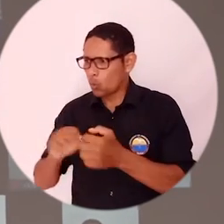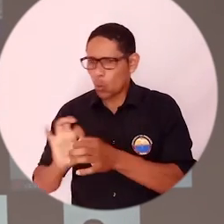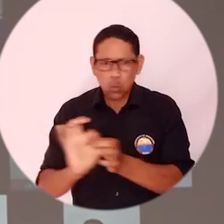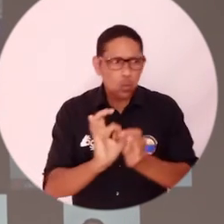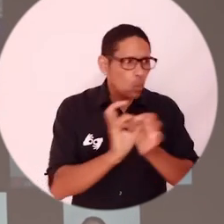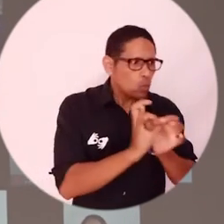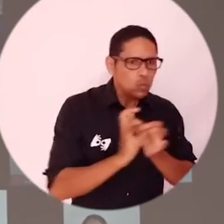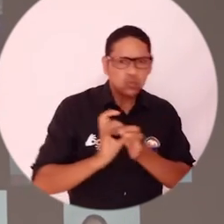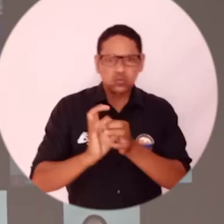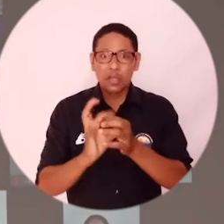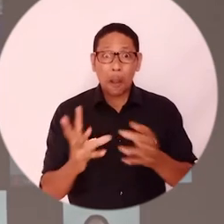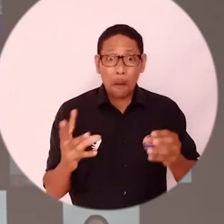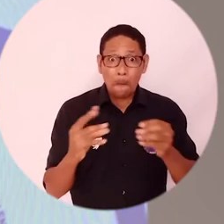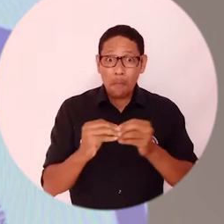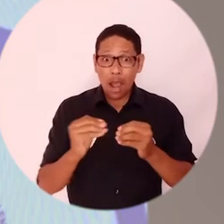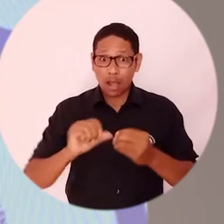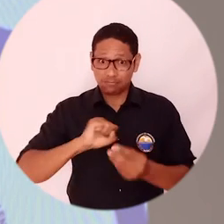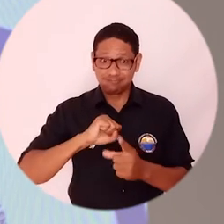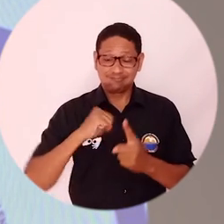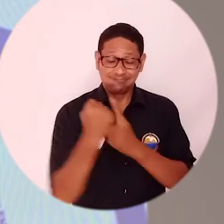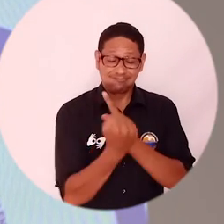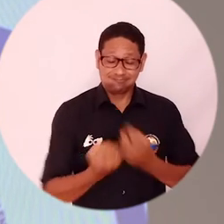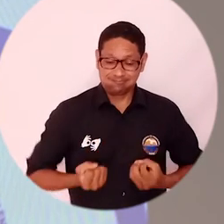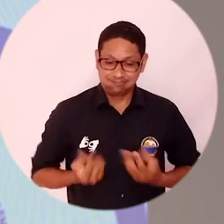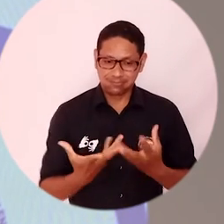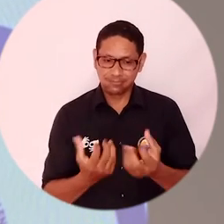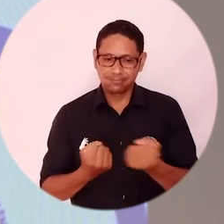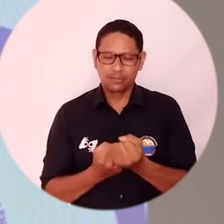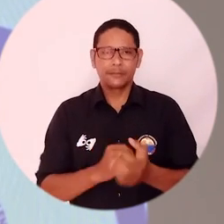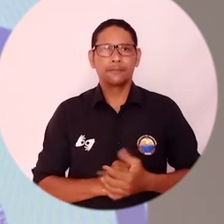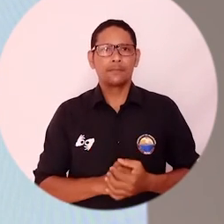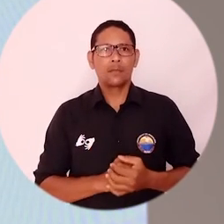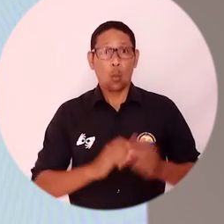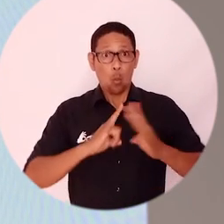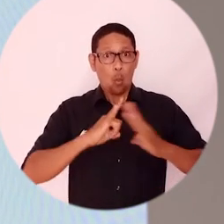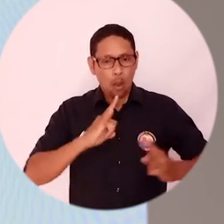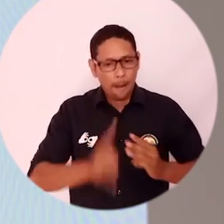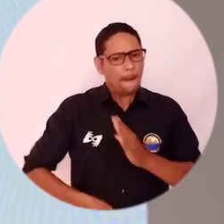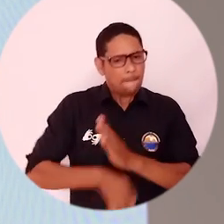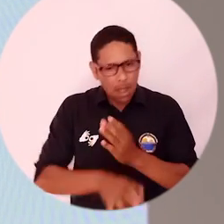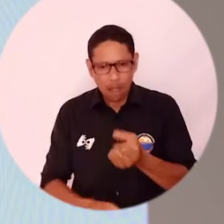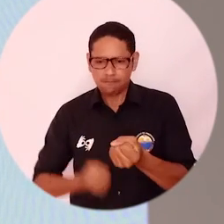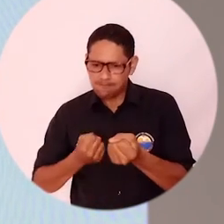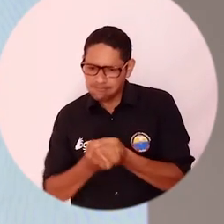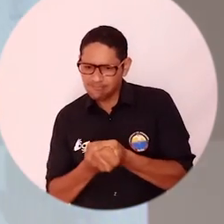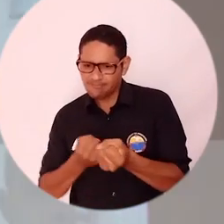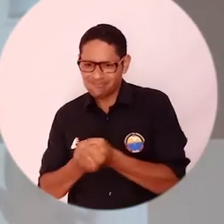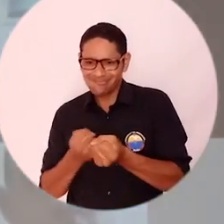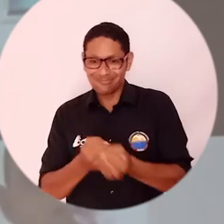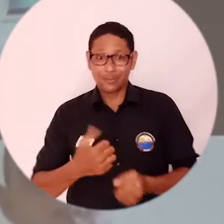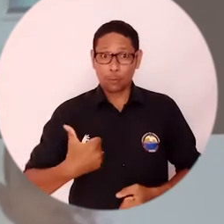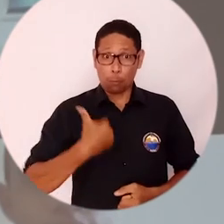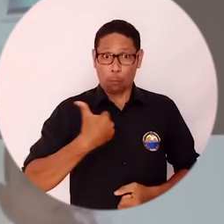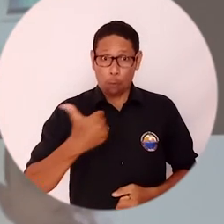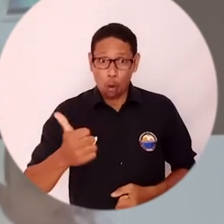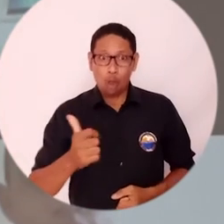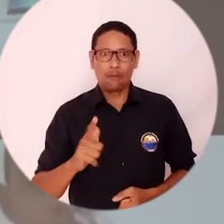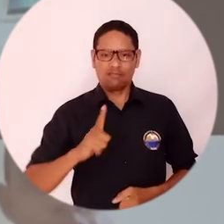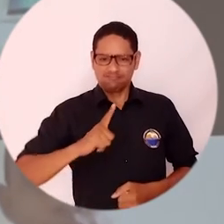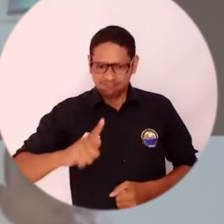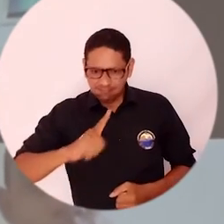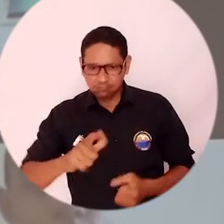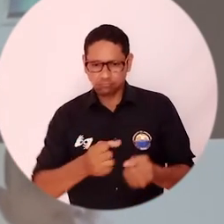poder seguir impactando en nuestra sociedad. Unimagdalena seguirá aportando al crecimiento del liderazgo de sus universitarios, quienes con sus